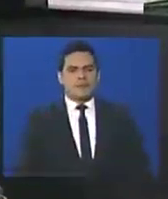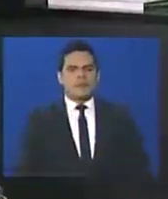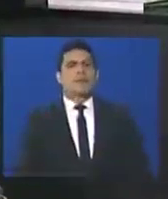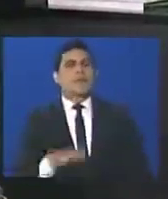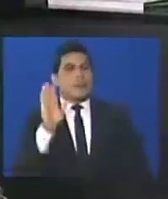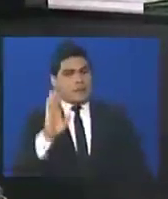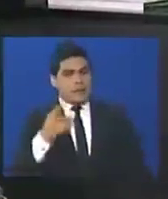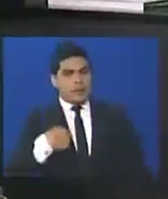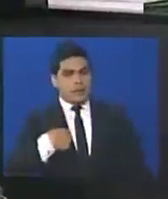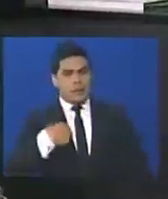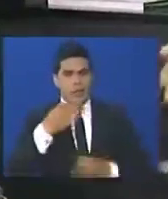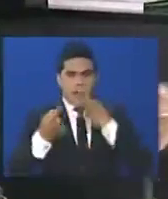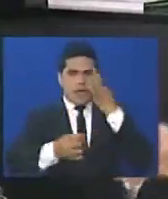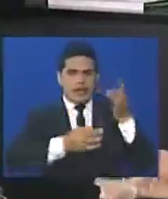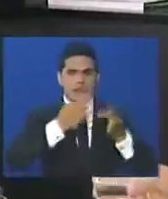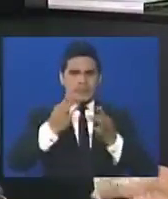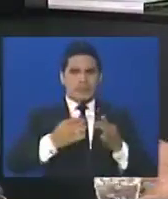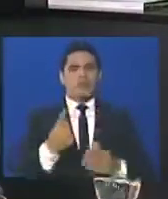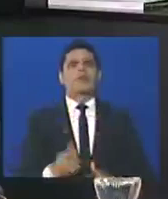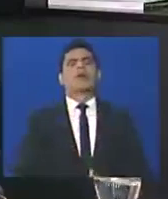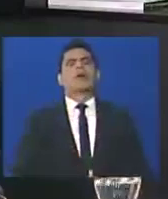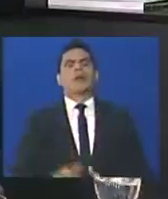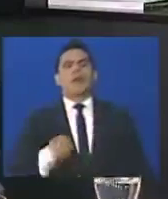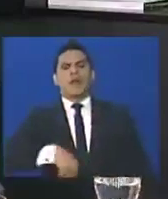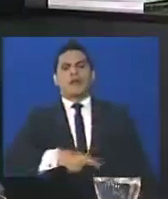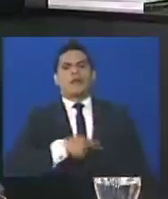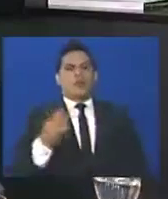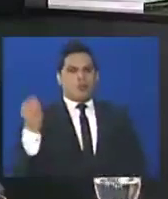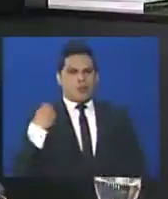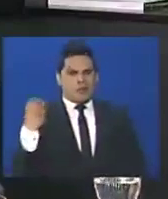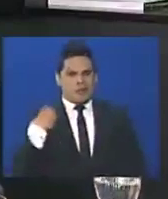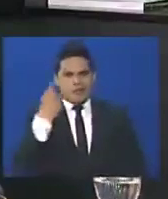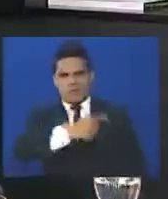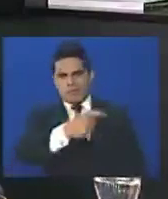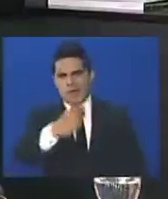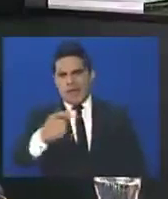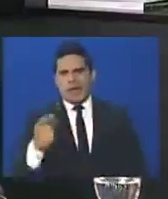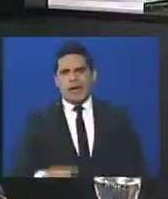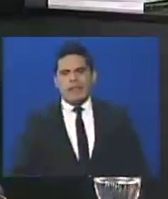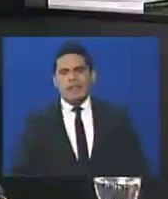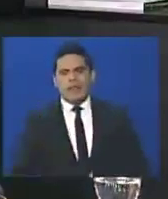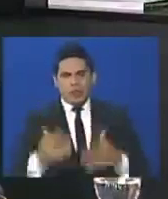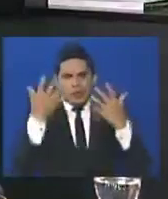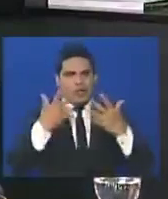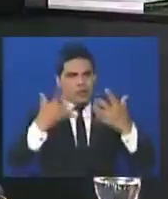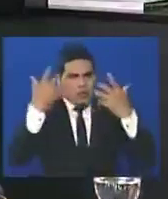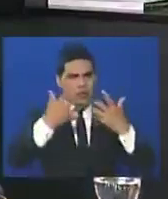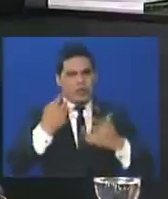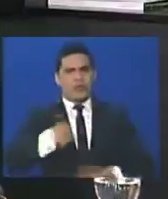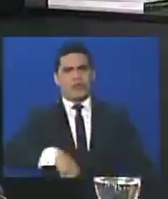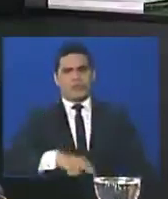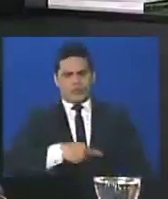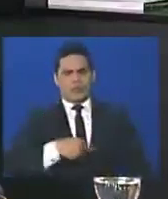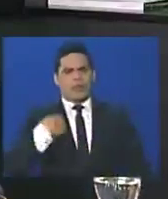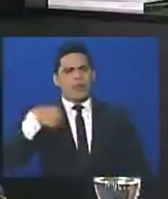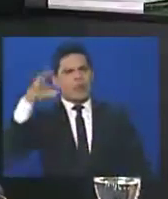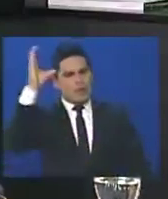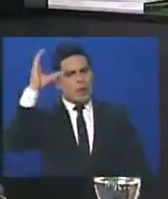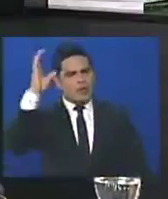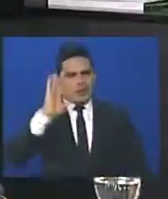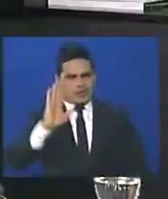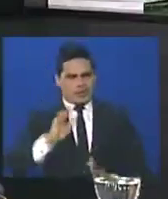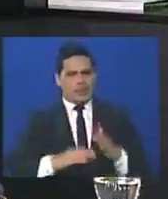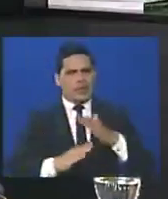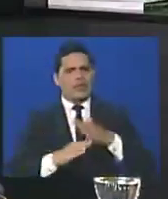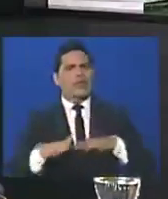Y ya voy a hacer un comentario muy obligado que nos están diciendo, que nos están sugiriendo nuestra conciencia, la